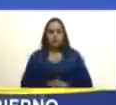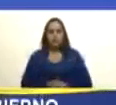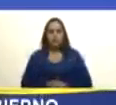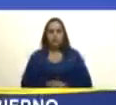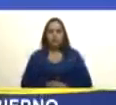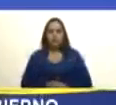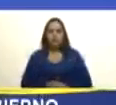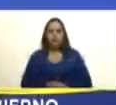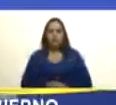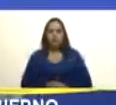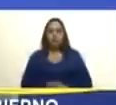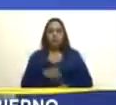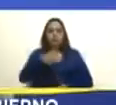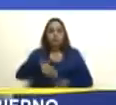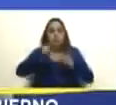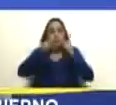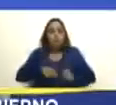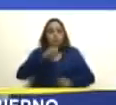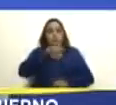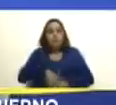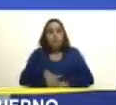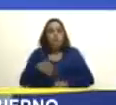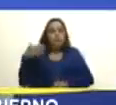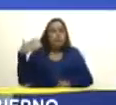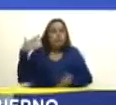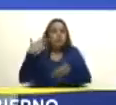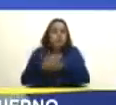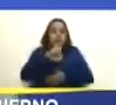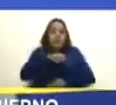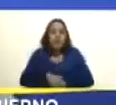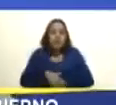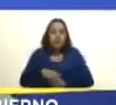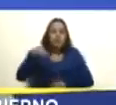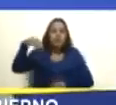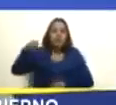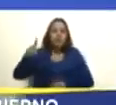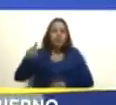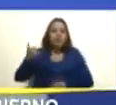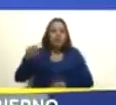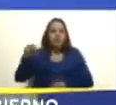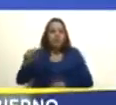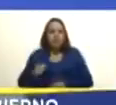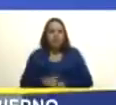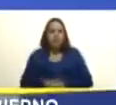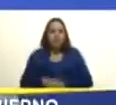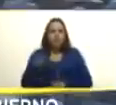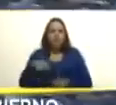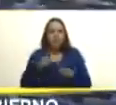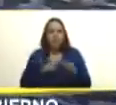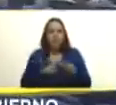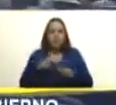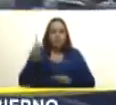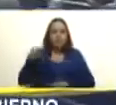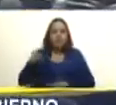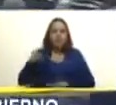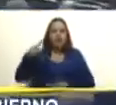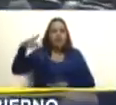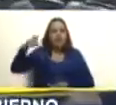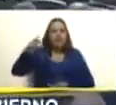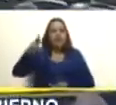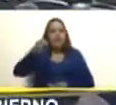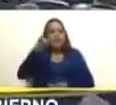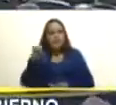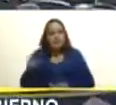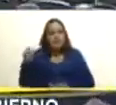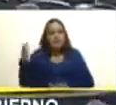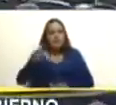es la posición histórica de Isaías Beningarita de Rómulo Gallego de Marcos Pérez Jiménez y los gobiernos que él dirigió